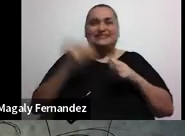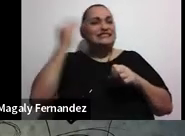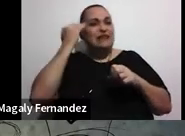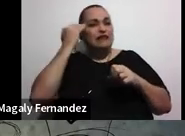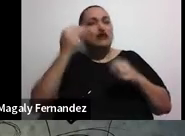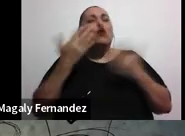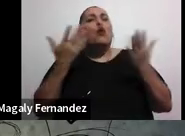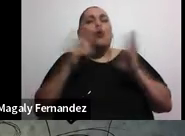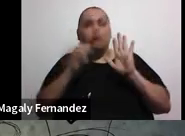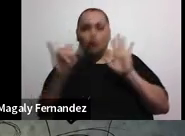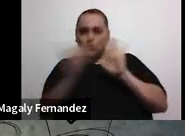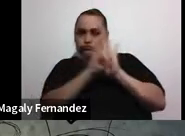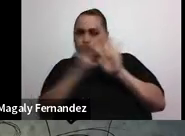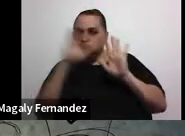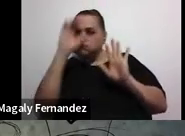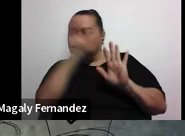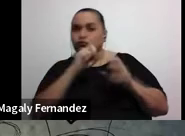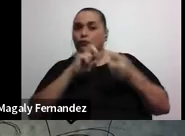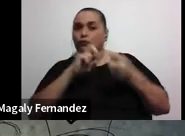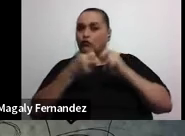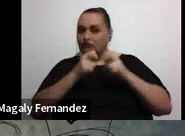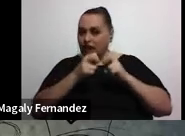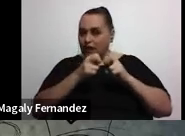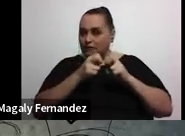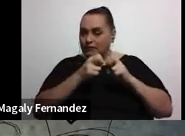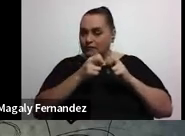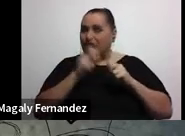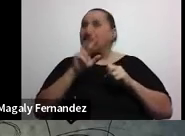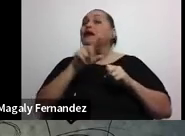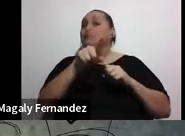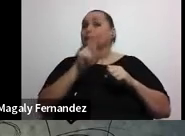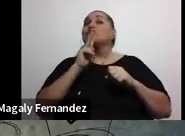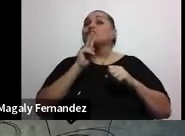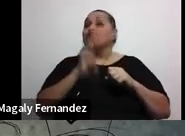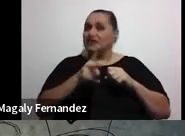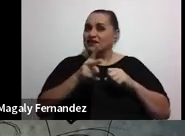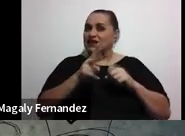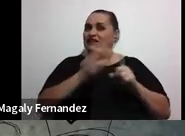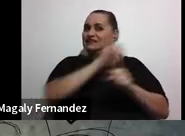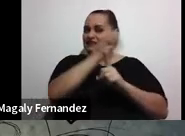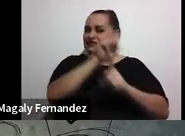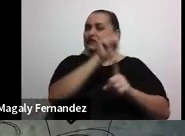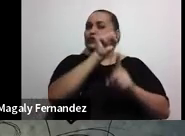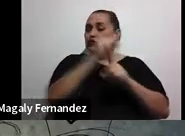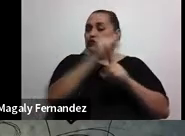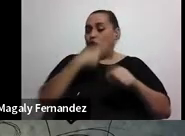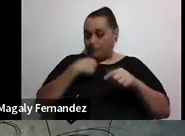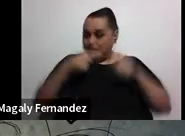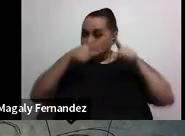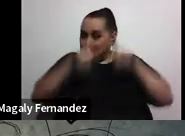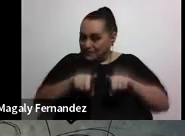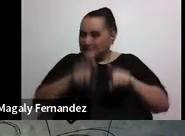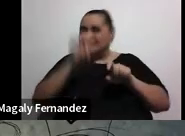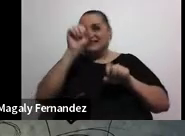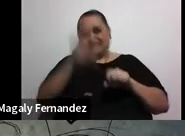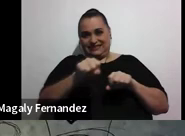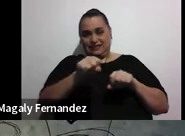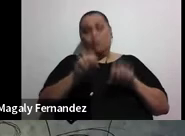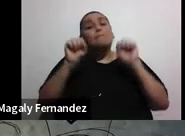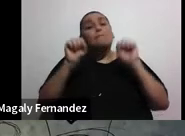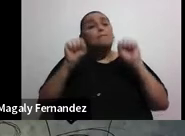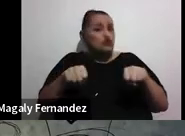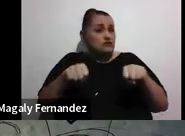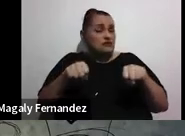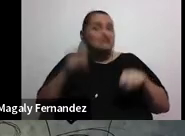identificar cuándo es un problema, una realidad, a cuándo es una situación que realmente no está ocurriendo. ¿Que puede ser una probabilidad? Sí.